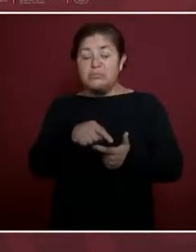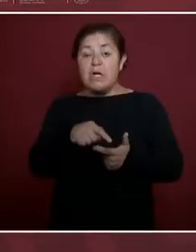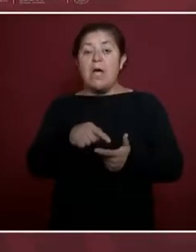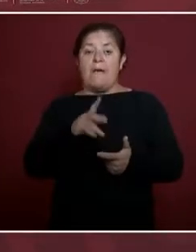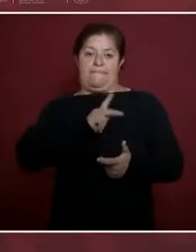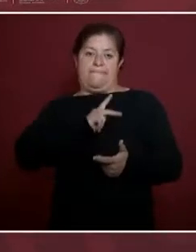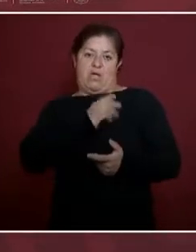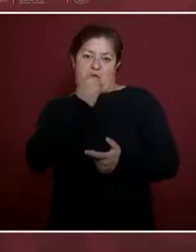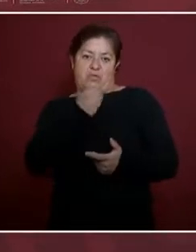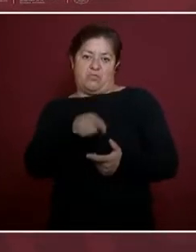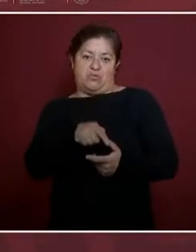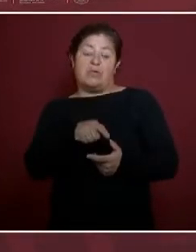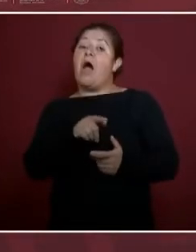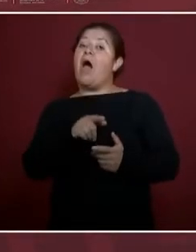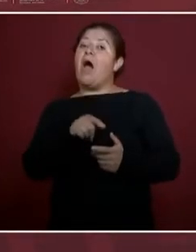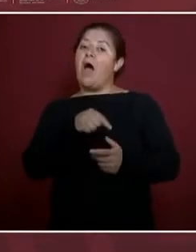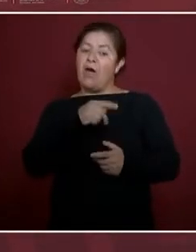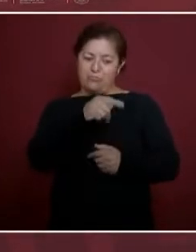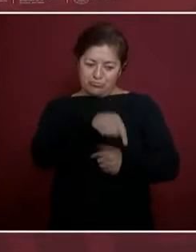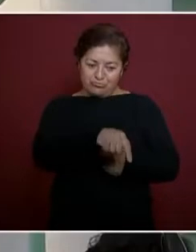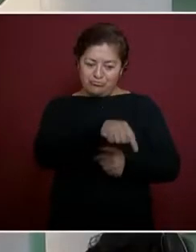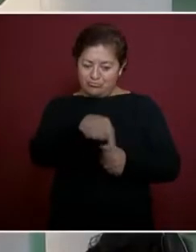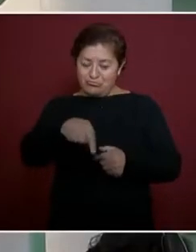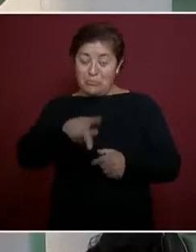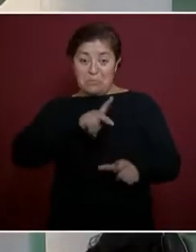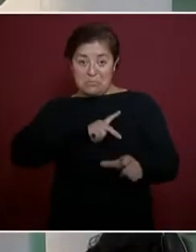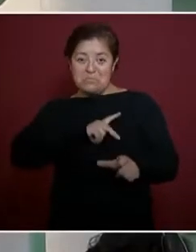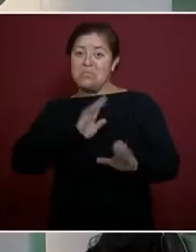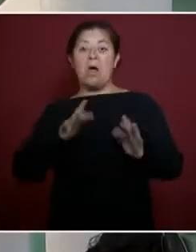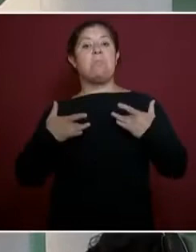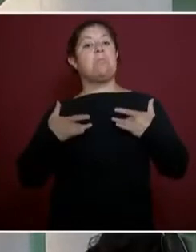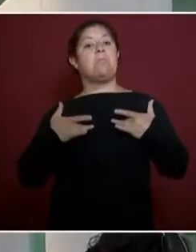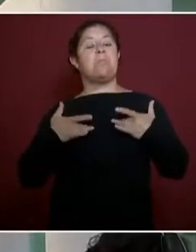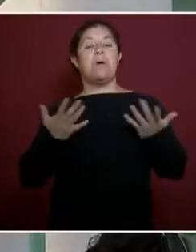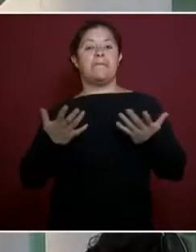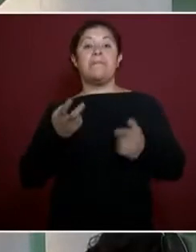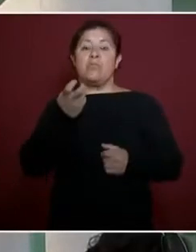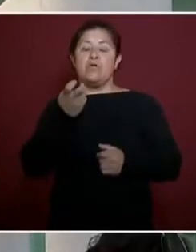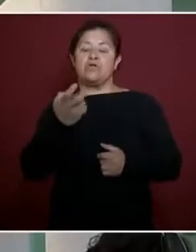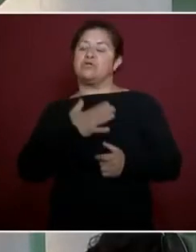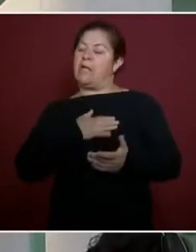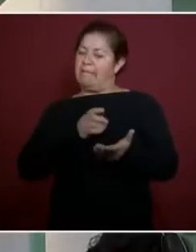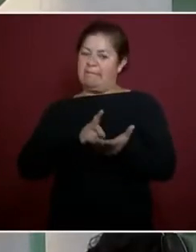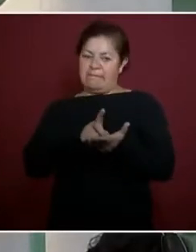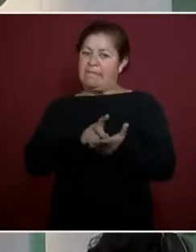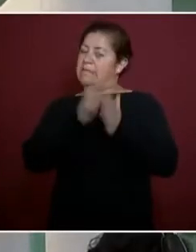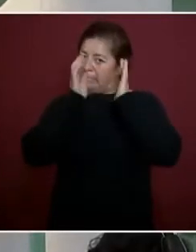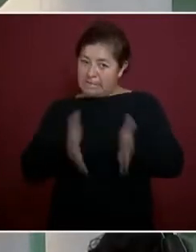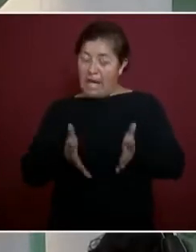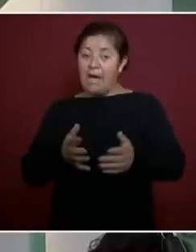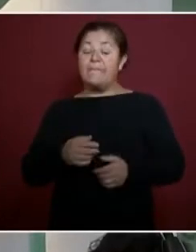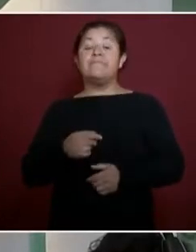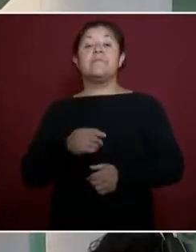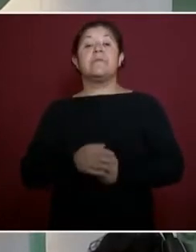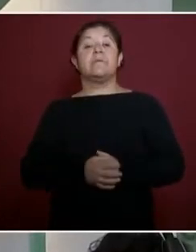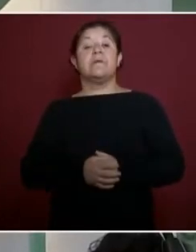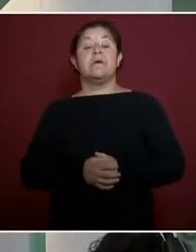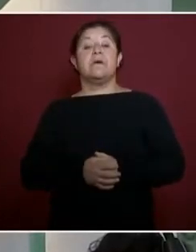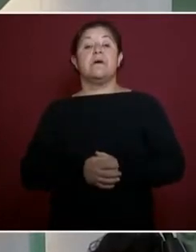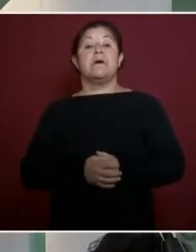Por eso ya tomamos la decisión de que vamos a entregar a